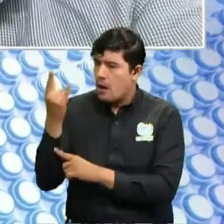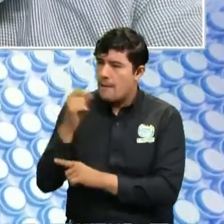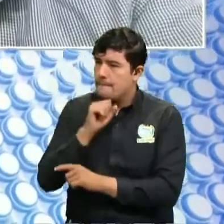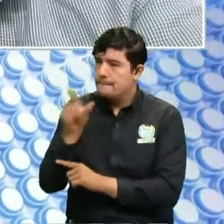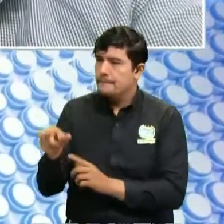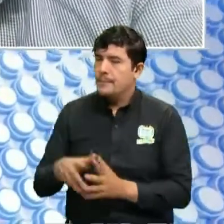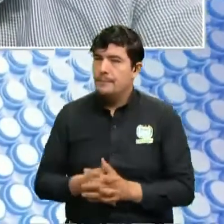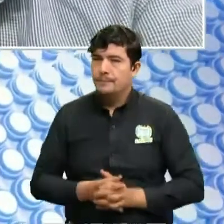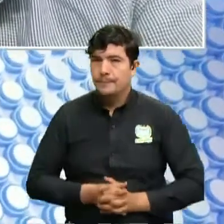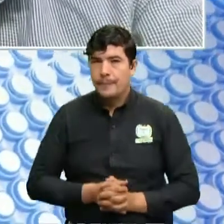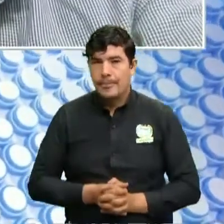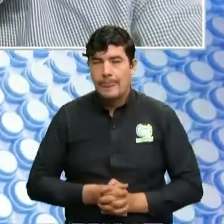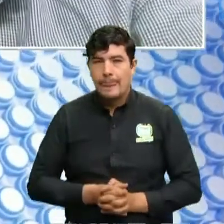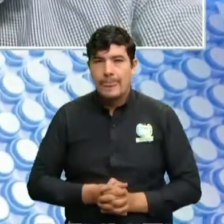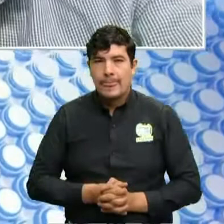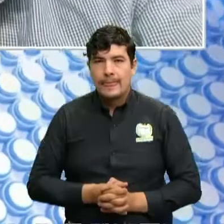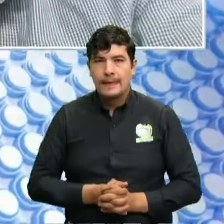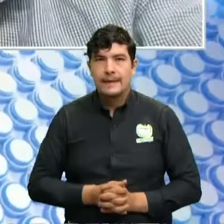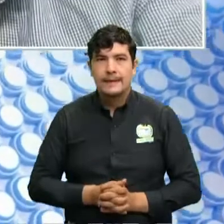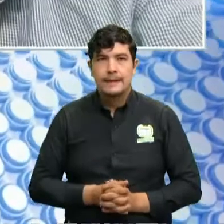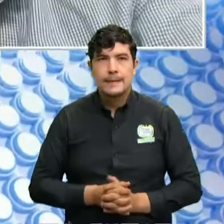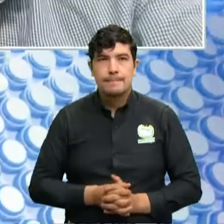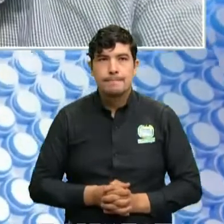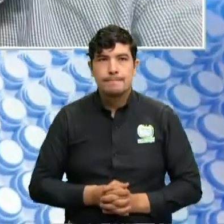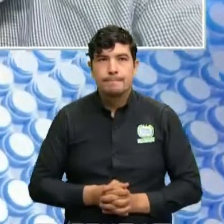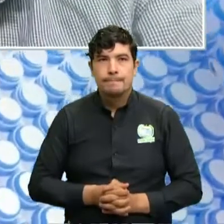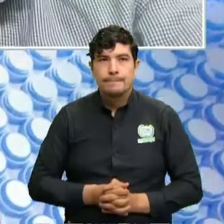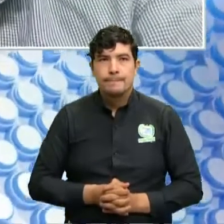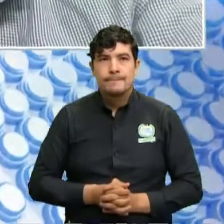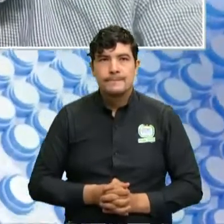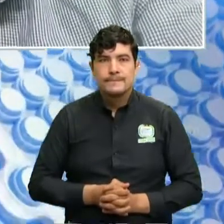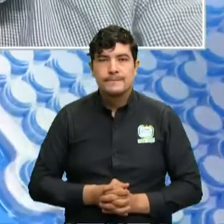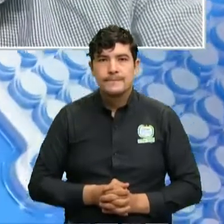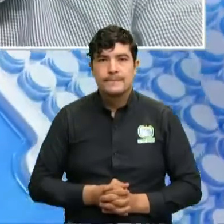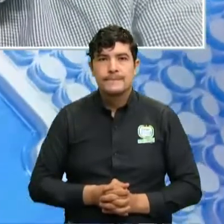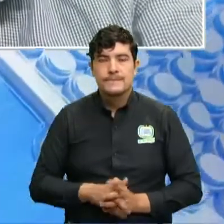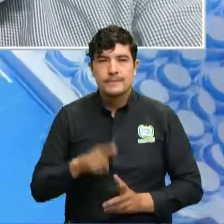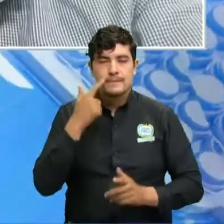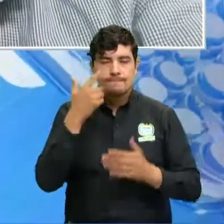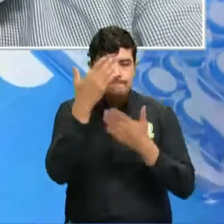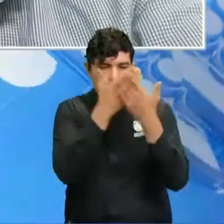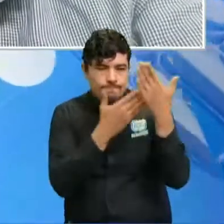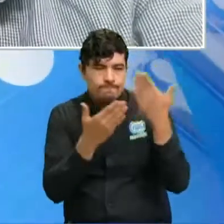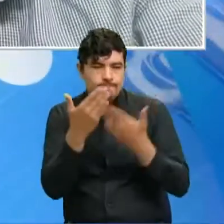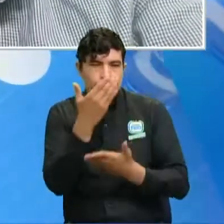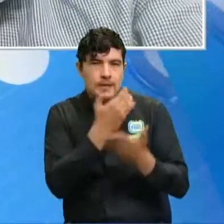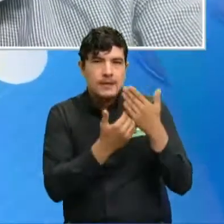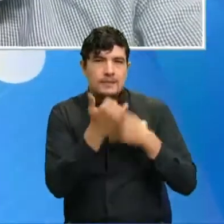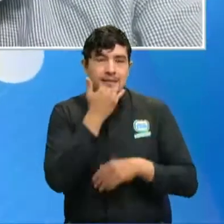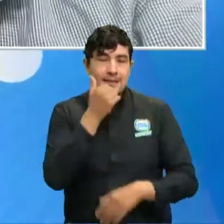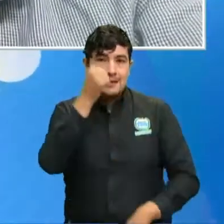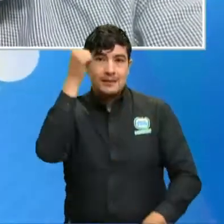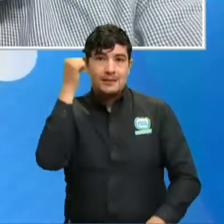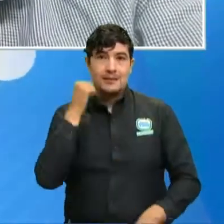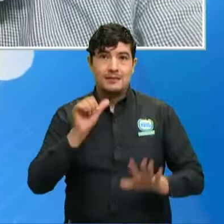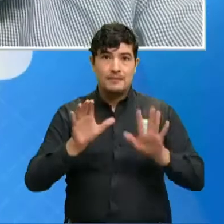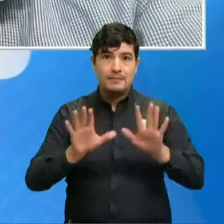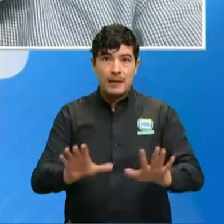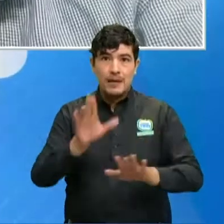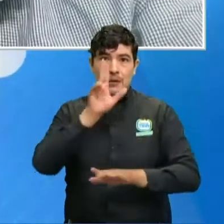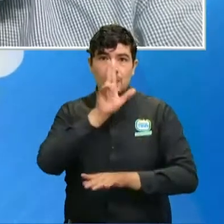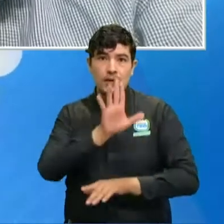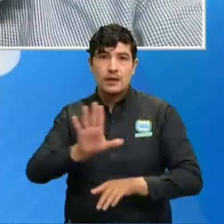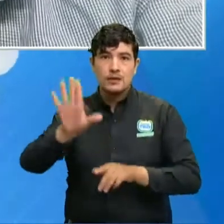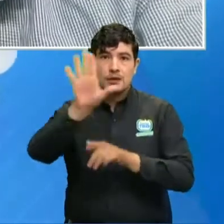Bueno, se tuvo en cuenta sin duda todo lo acontecido para el día de ayer en ese paro nacional, que si bien es